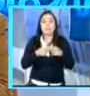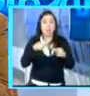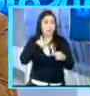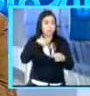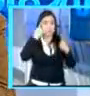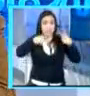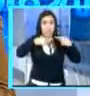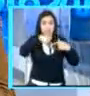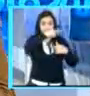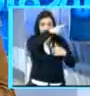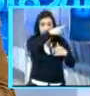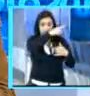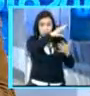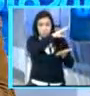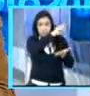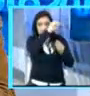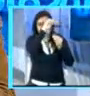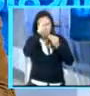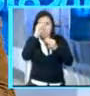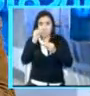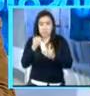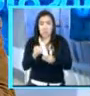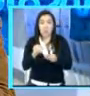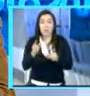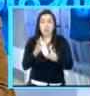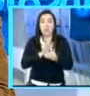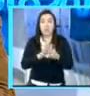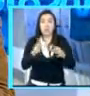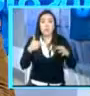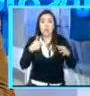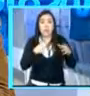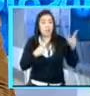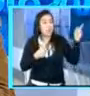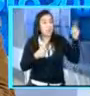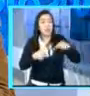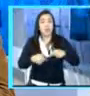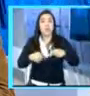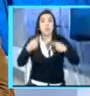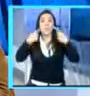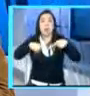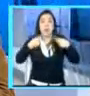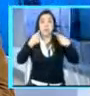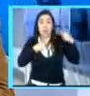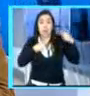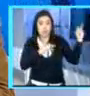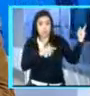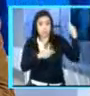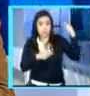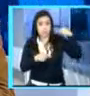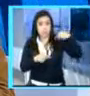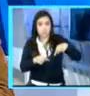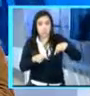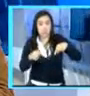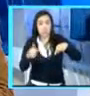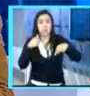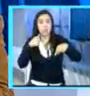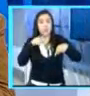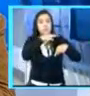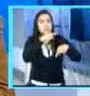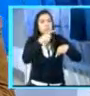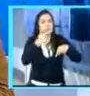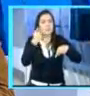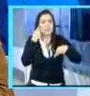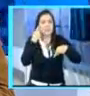es impresionante el boom económico que se está dando alrededor del canal. Y ese boom económico en Panamá se dio alrededor de qué elementos.